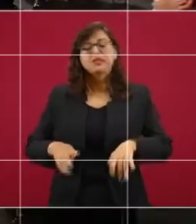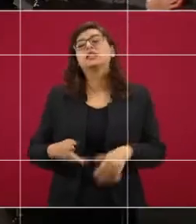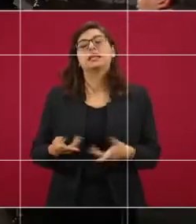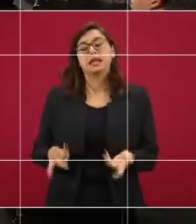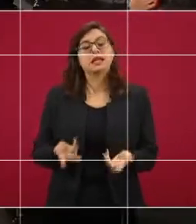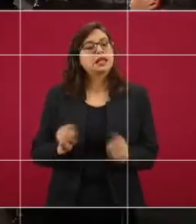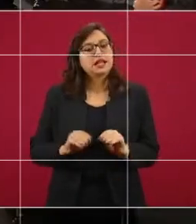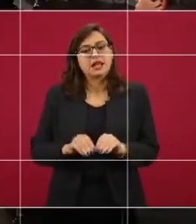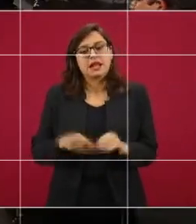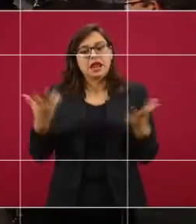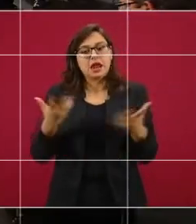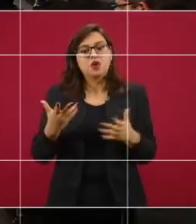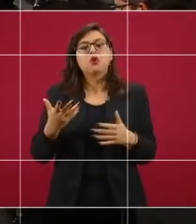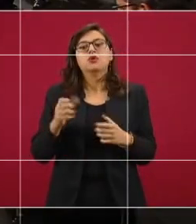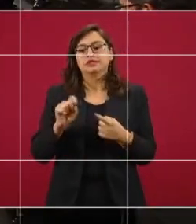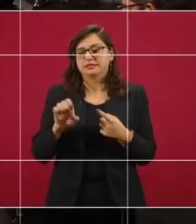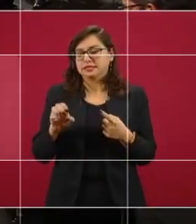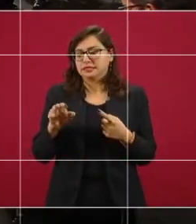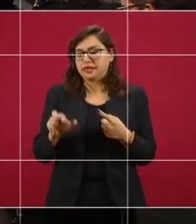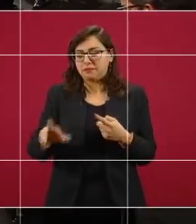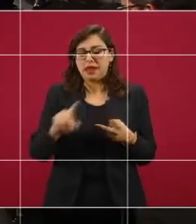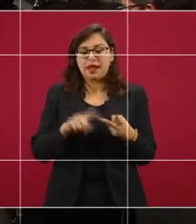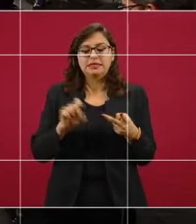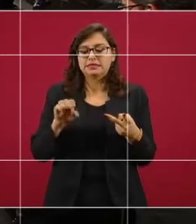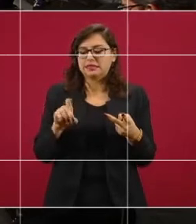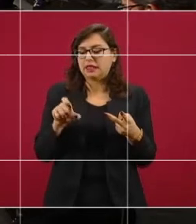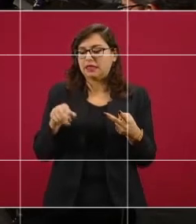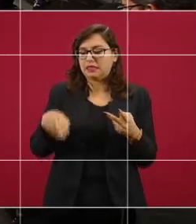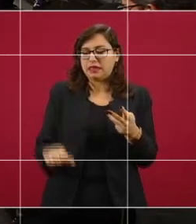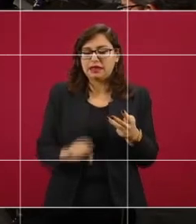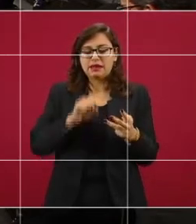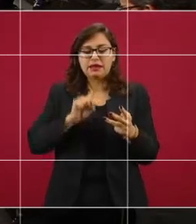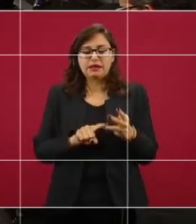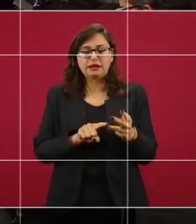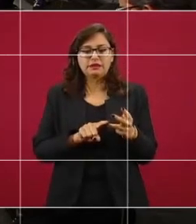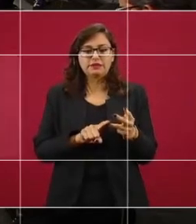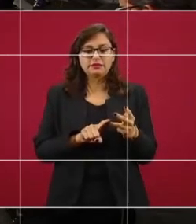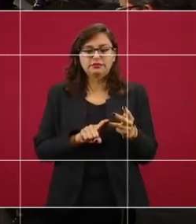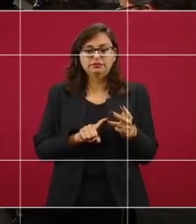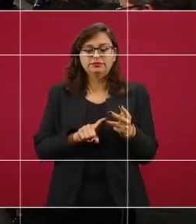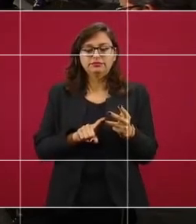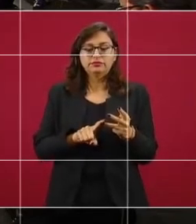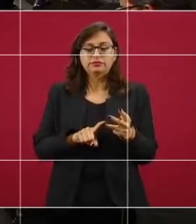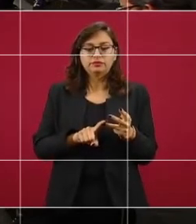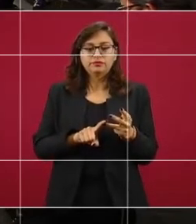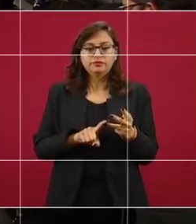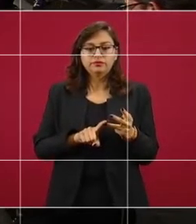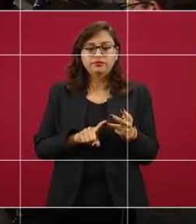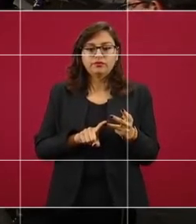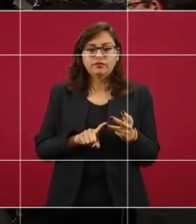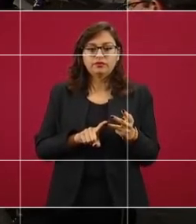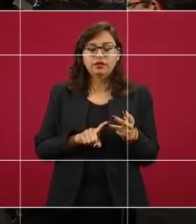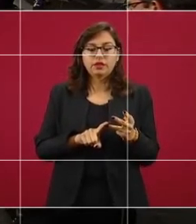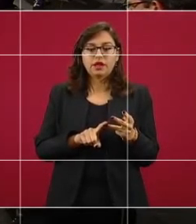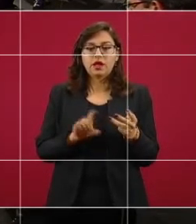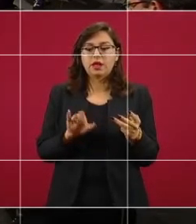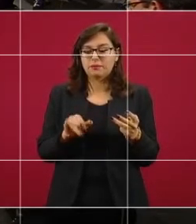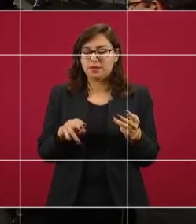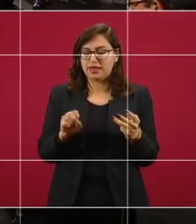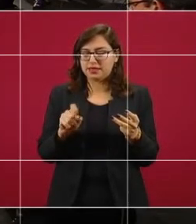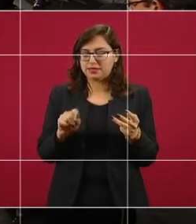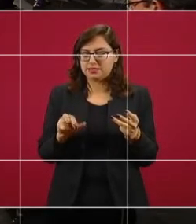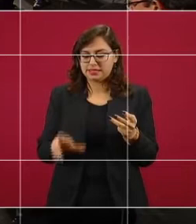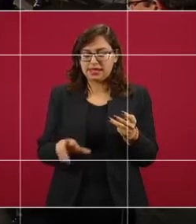la Marina, está el Ejército, está la Secretaría de Bienestar,